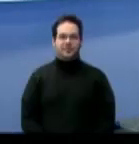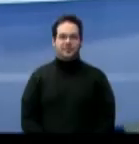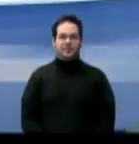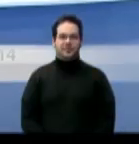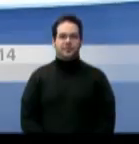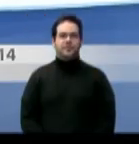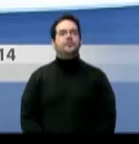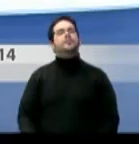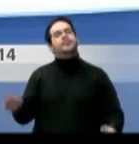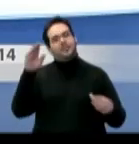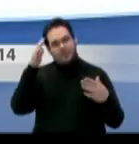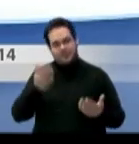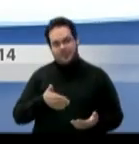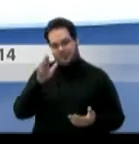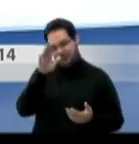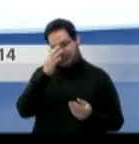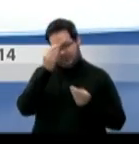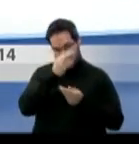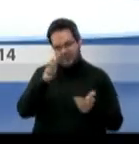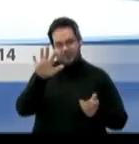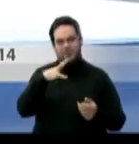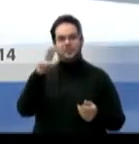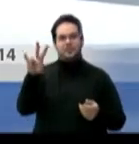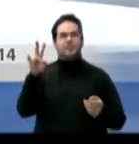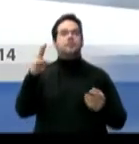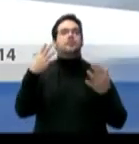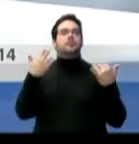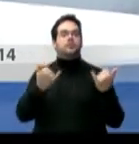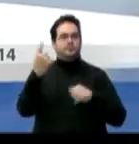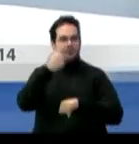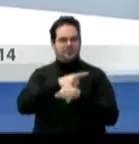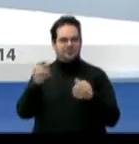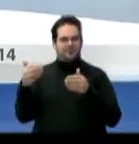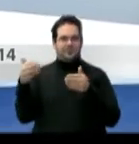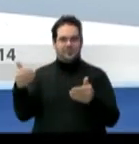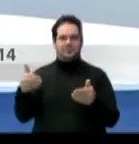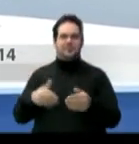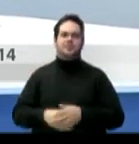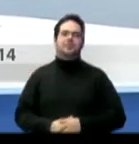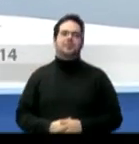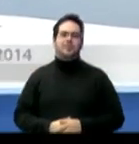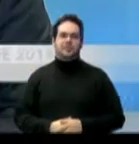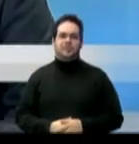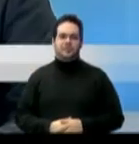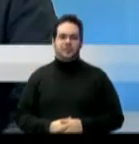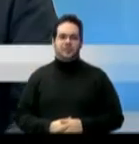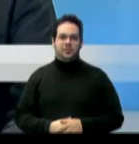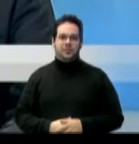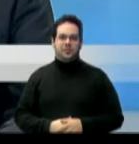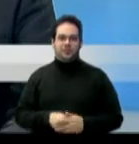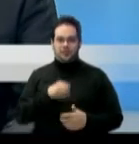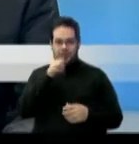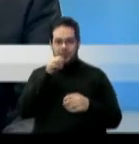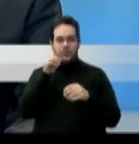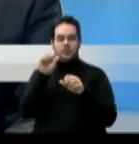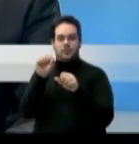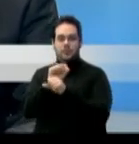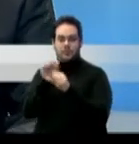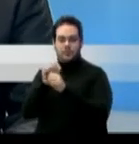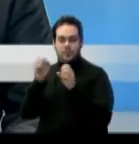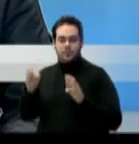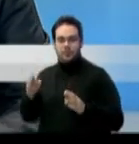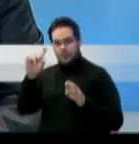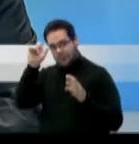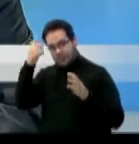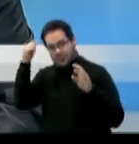Hola, tal? Bienvenidos a Noticias 24 7 Informa. De inmediato pasamos a las noticias para hoy. Funcionario de la Fortaleza se